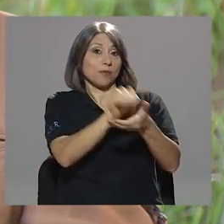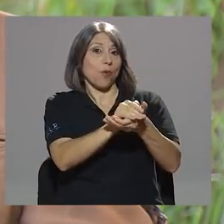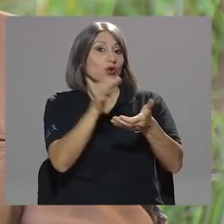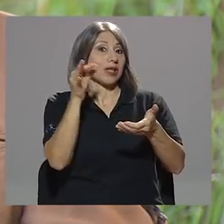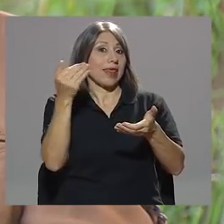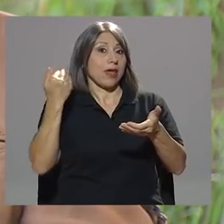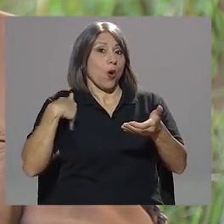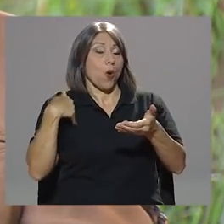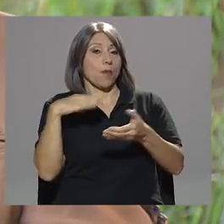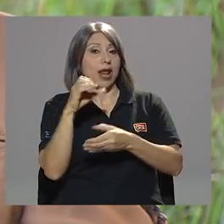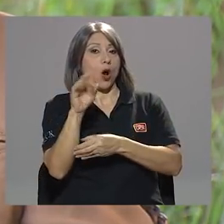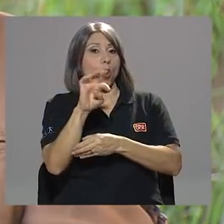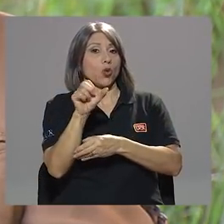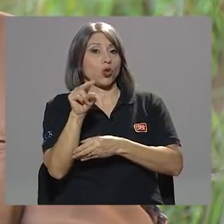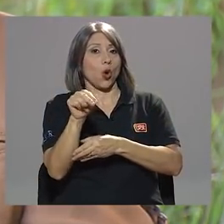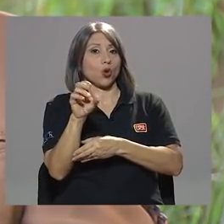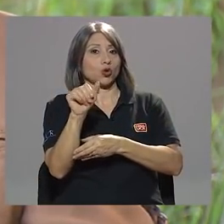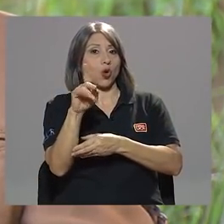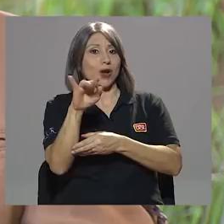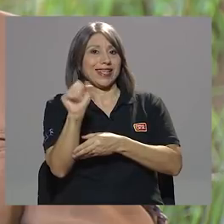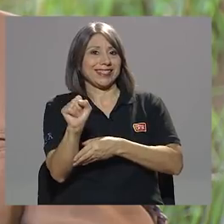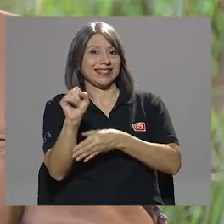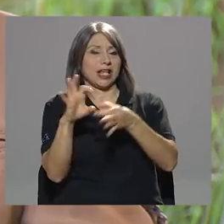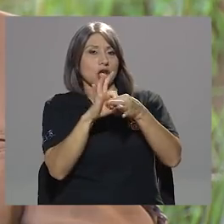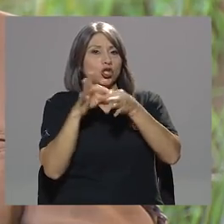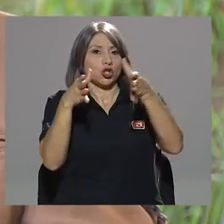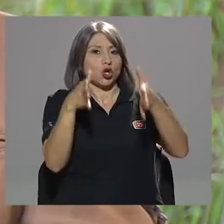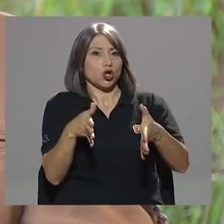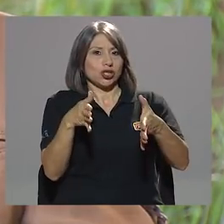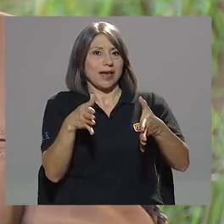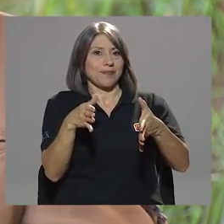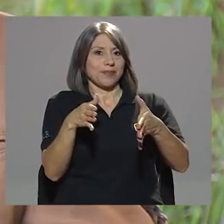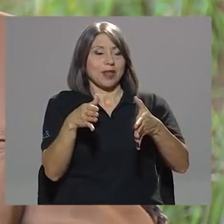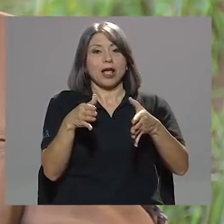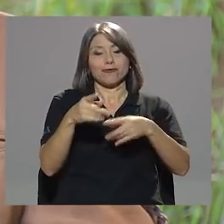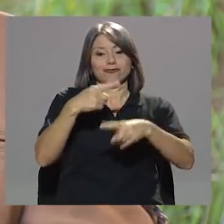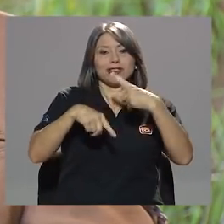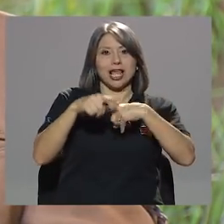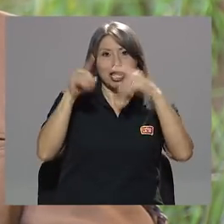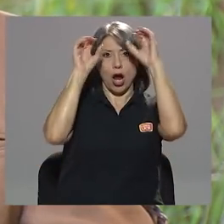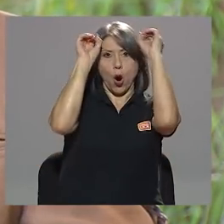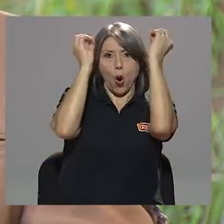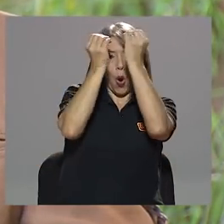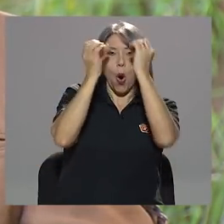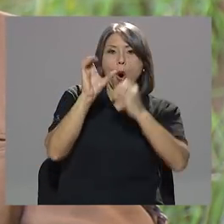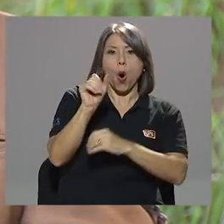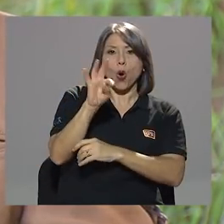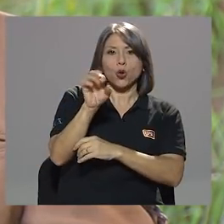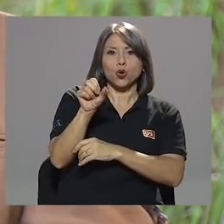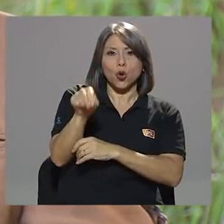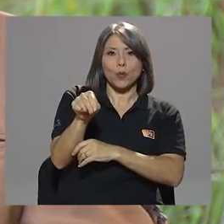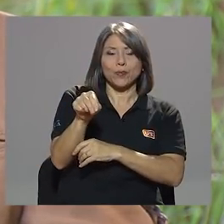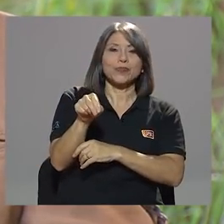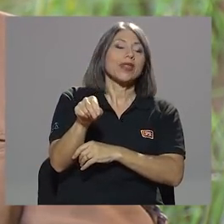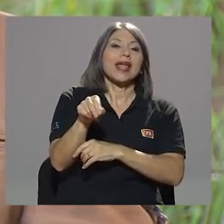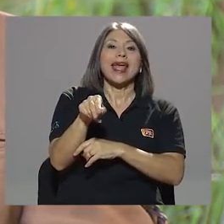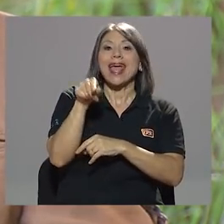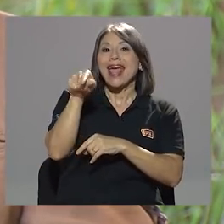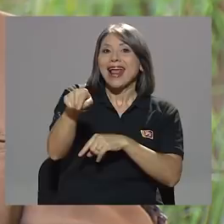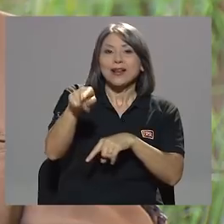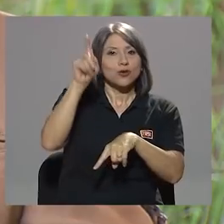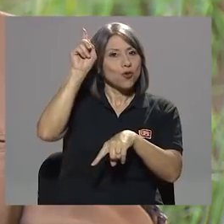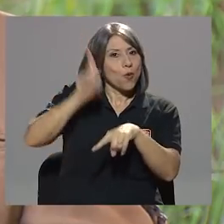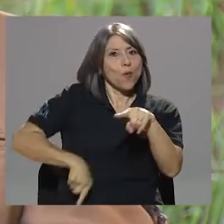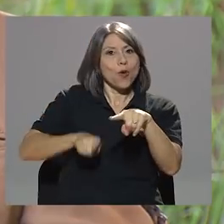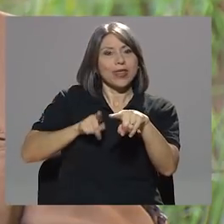Otón Solís Fallas como socia y don Otón no podía ni debía haberse metido en el tema de la